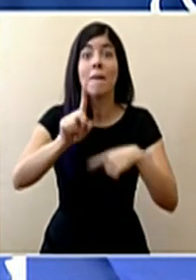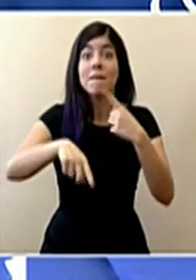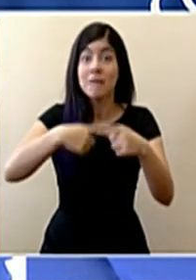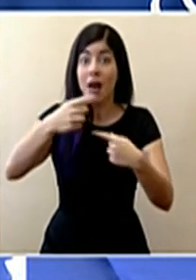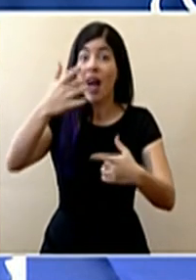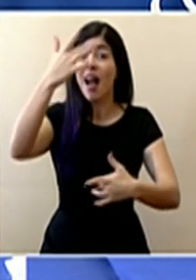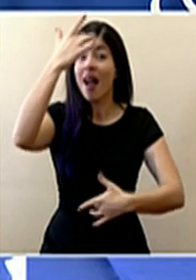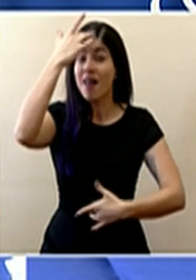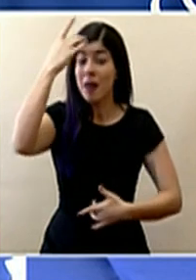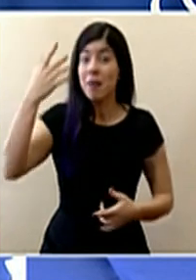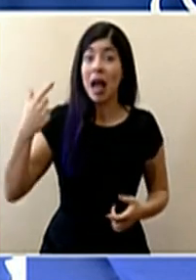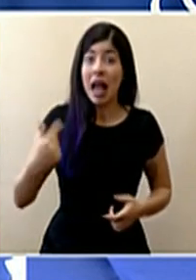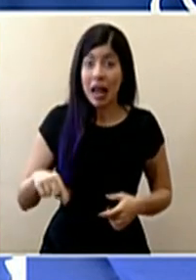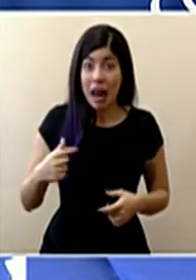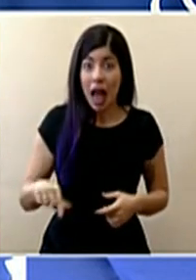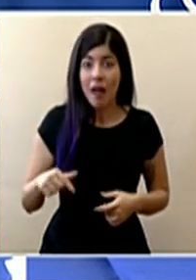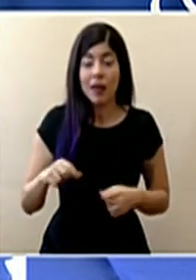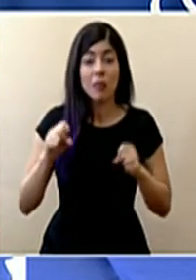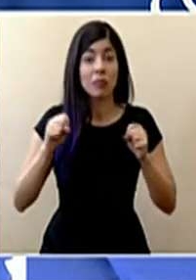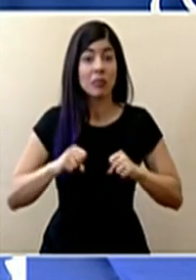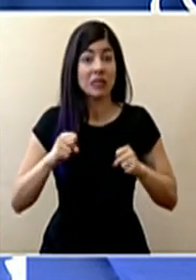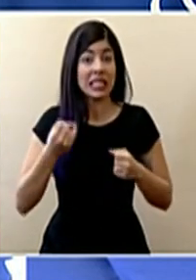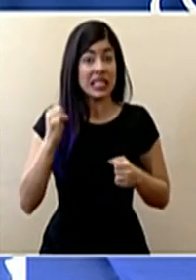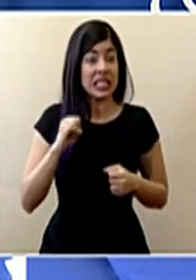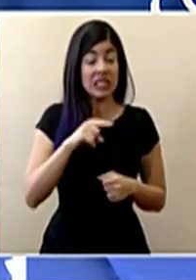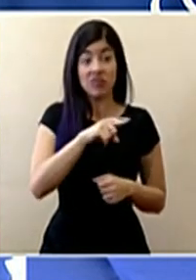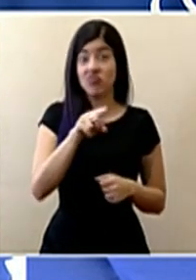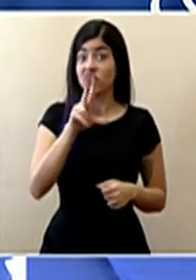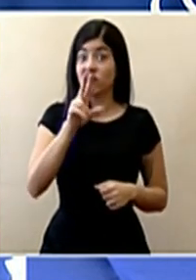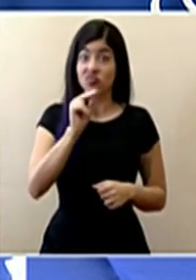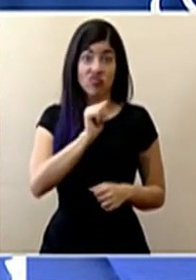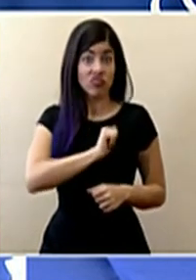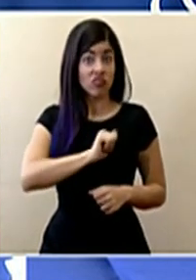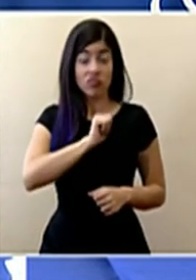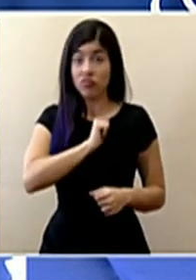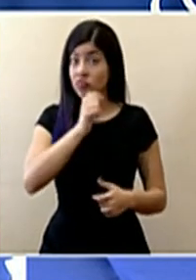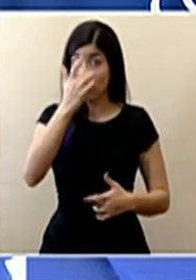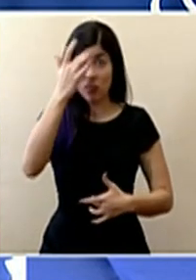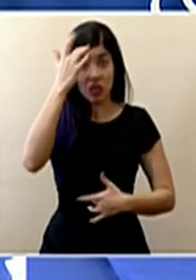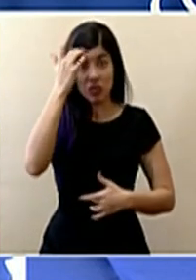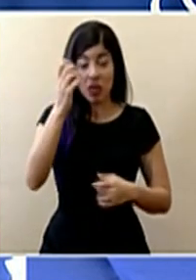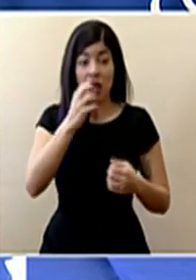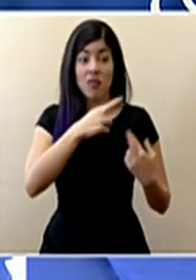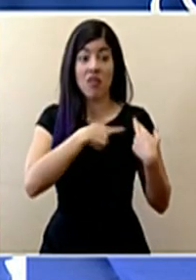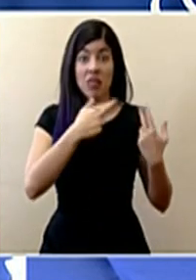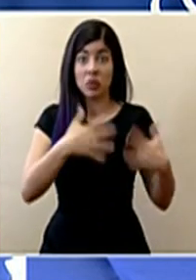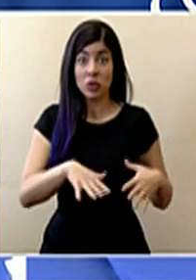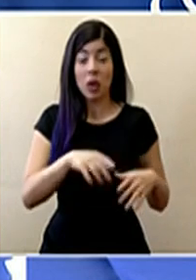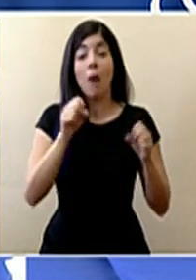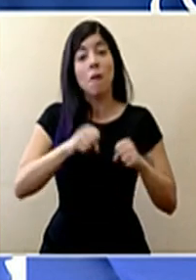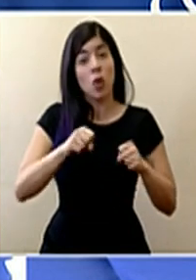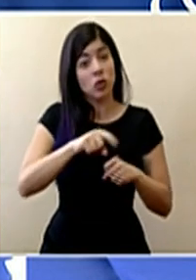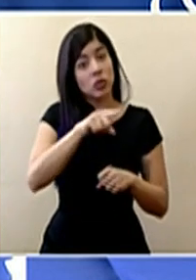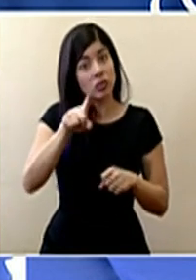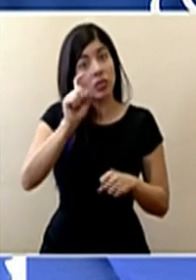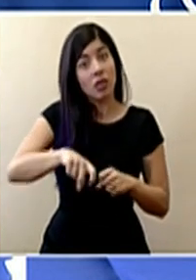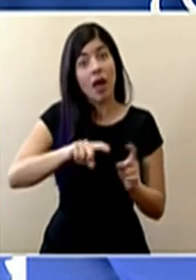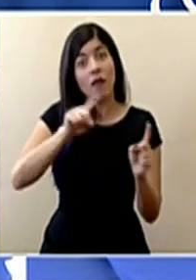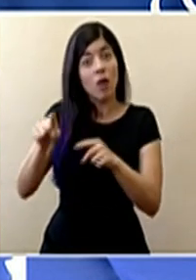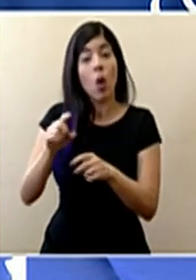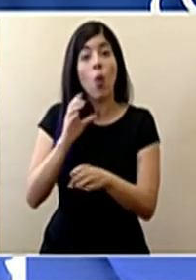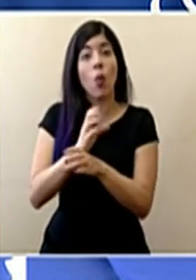gravemente, puede ser que si no nos comportamos con esa responsabilidad, vayan a requerir una unidad de cuidados intensivos